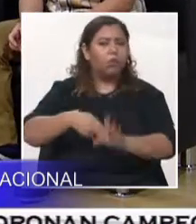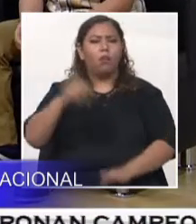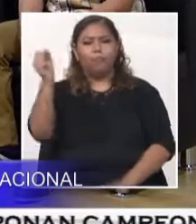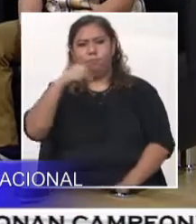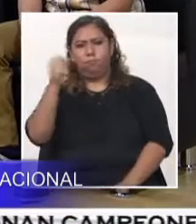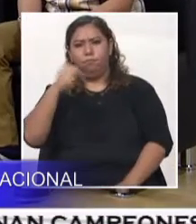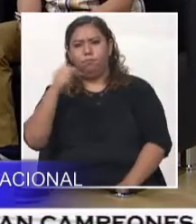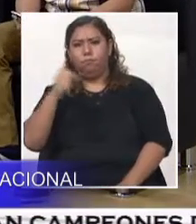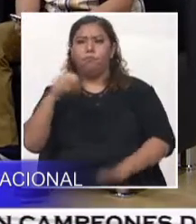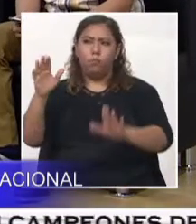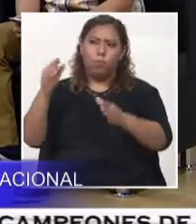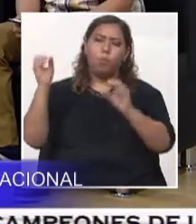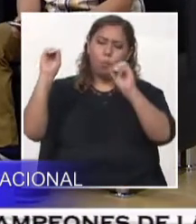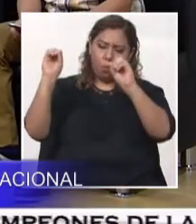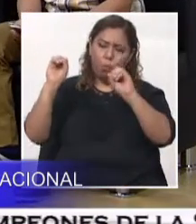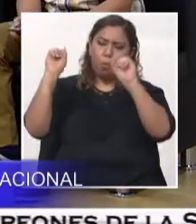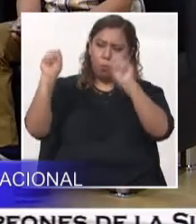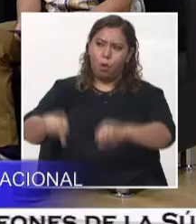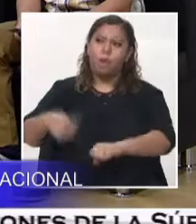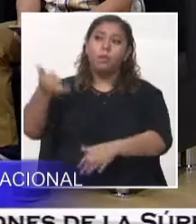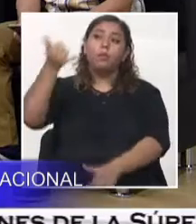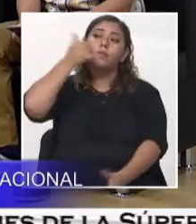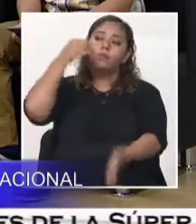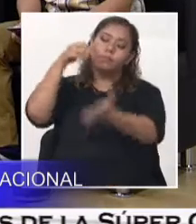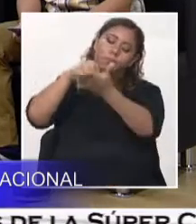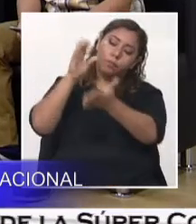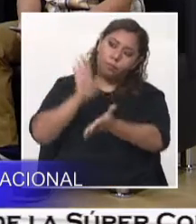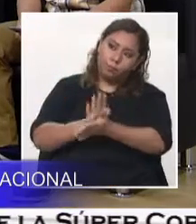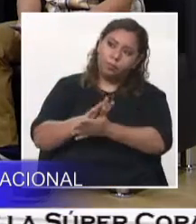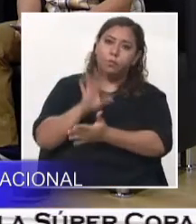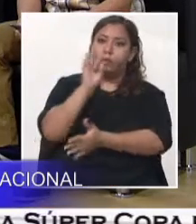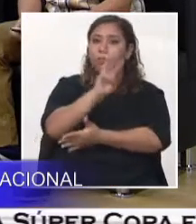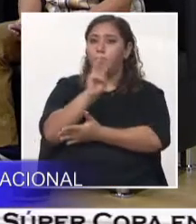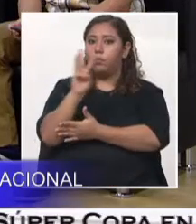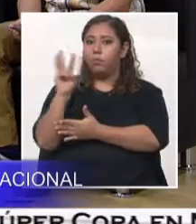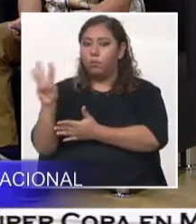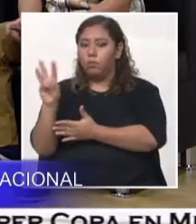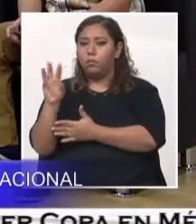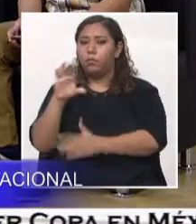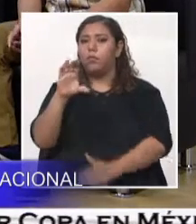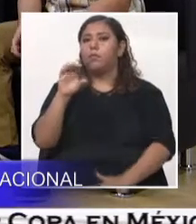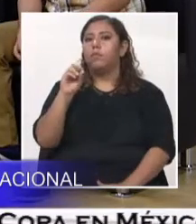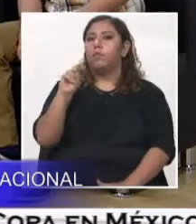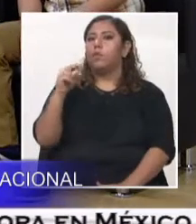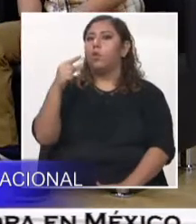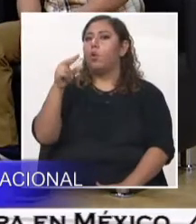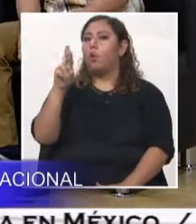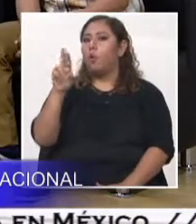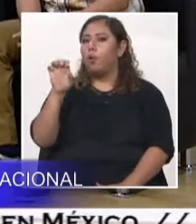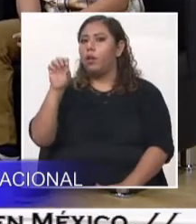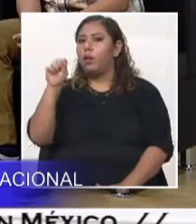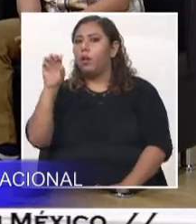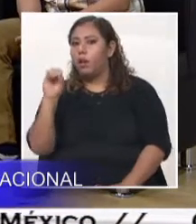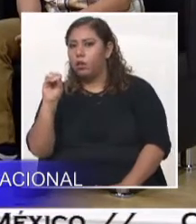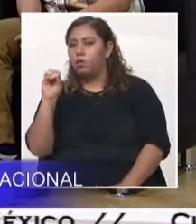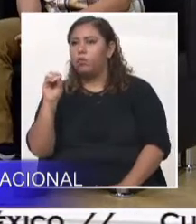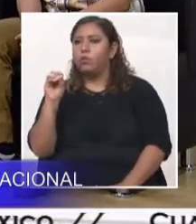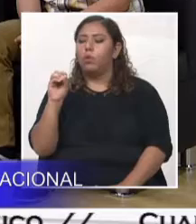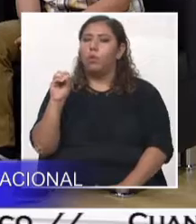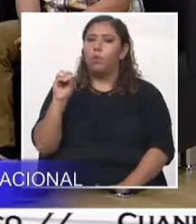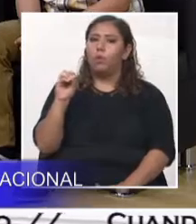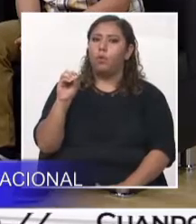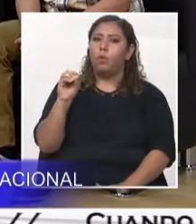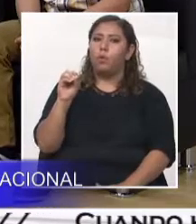pueden inscribir, pueden visitar nuestra página, Congreso de Minería Internacional 2018. ¿Cómo la encontramos,